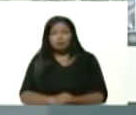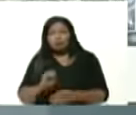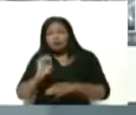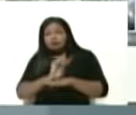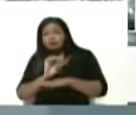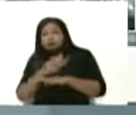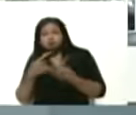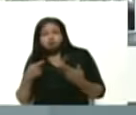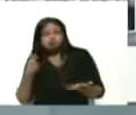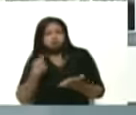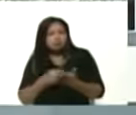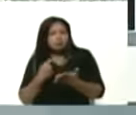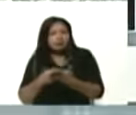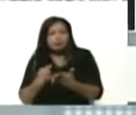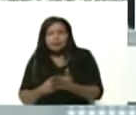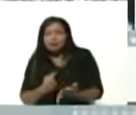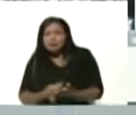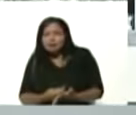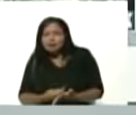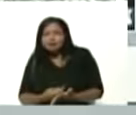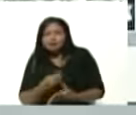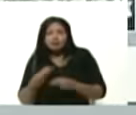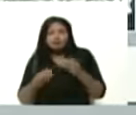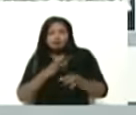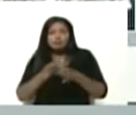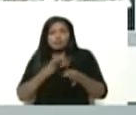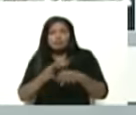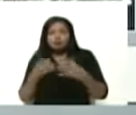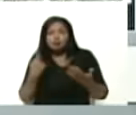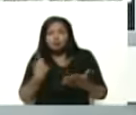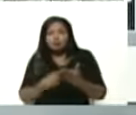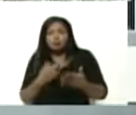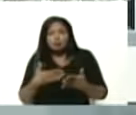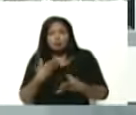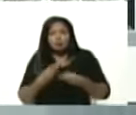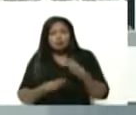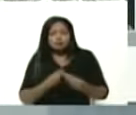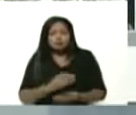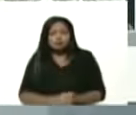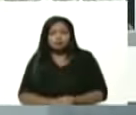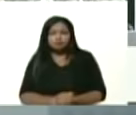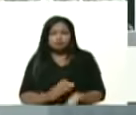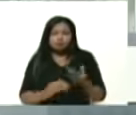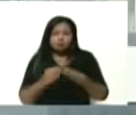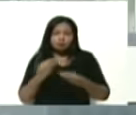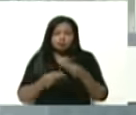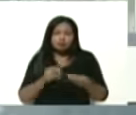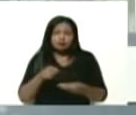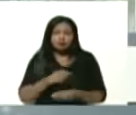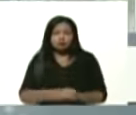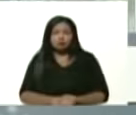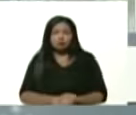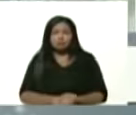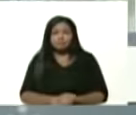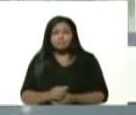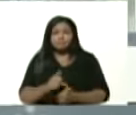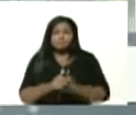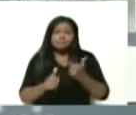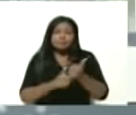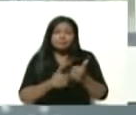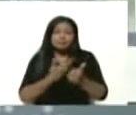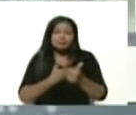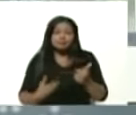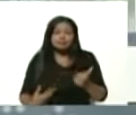que la están haciendo en Petro pague vamos a hacerlo háganlo señora vicepresidenta ministra de